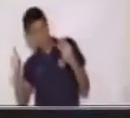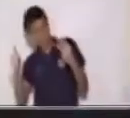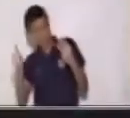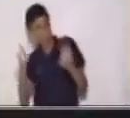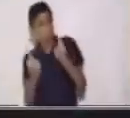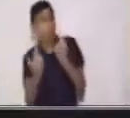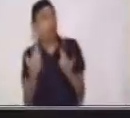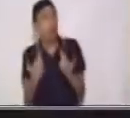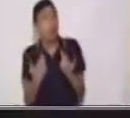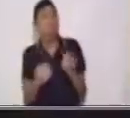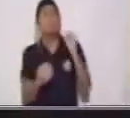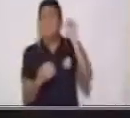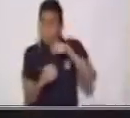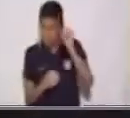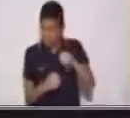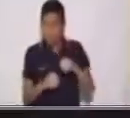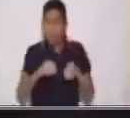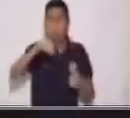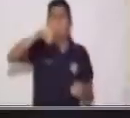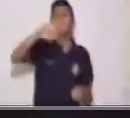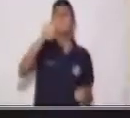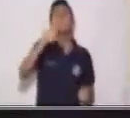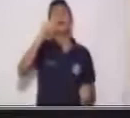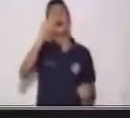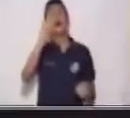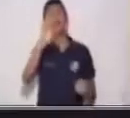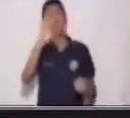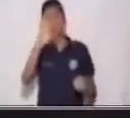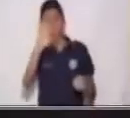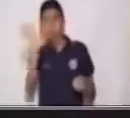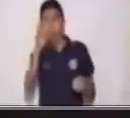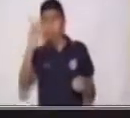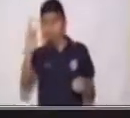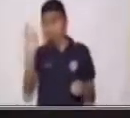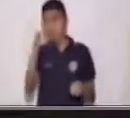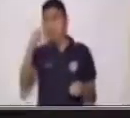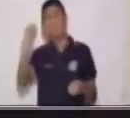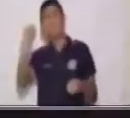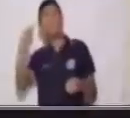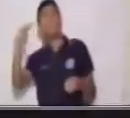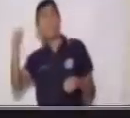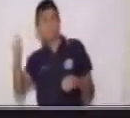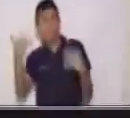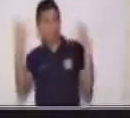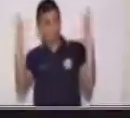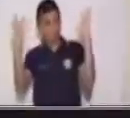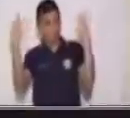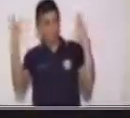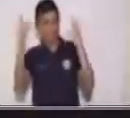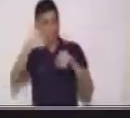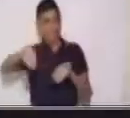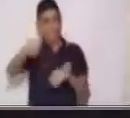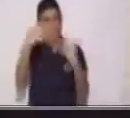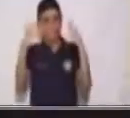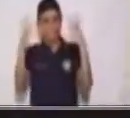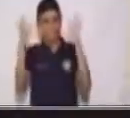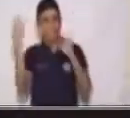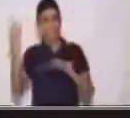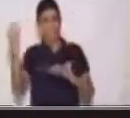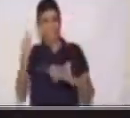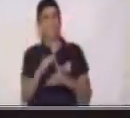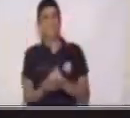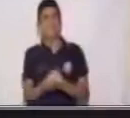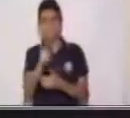excelente. Mateo y Tita. Muy bien. Aplausos para ustedes. Muy bien. Excelente.